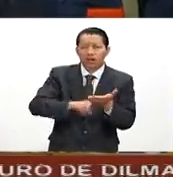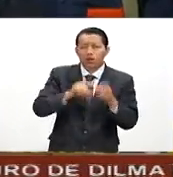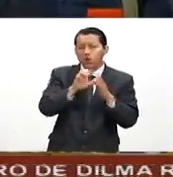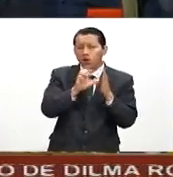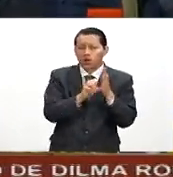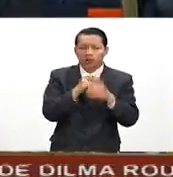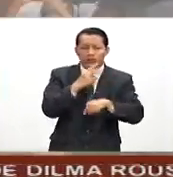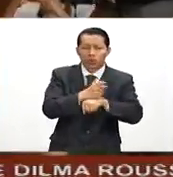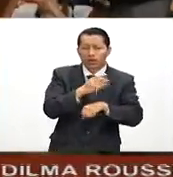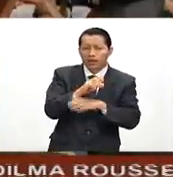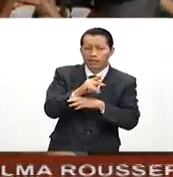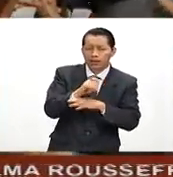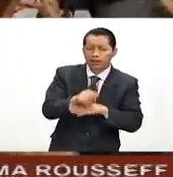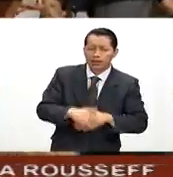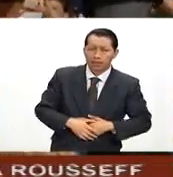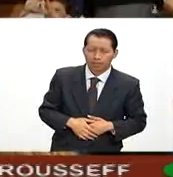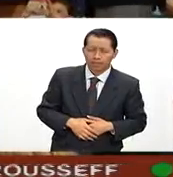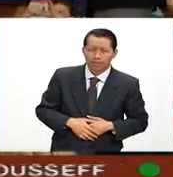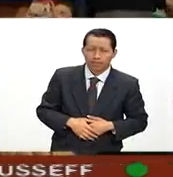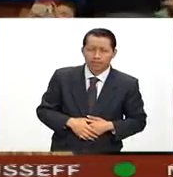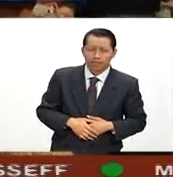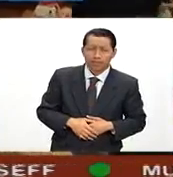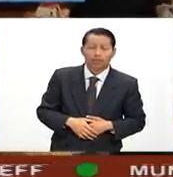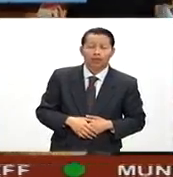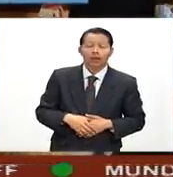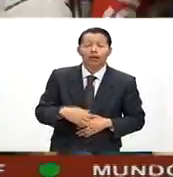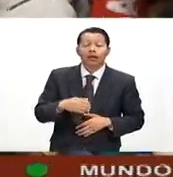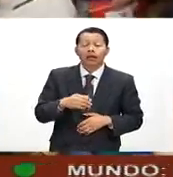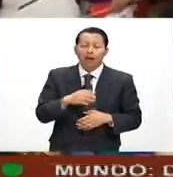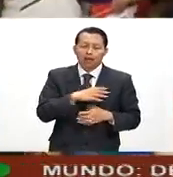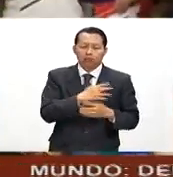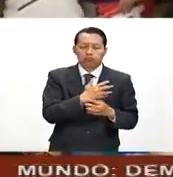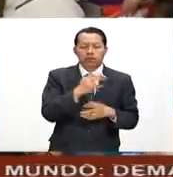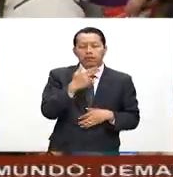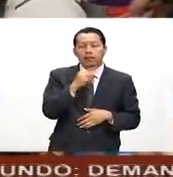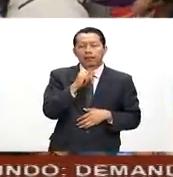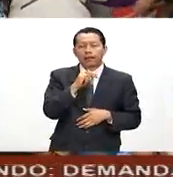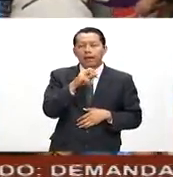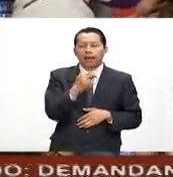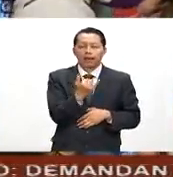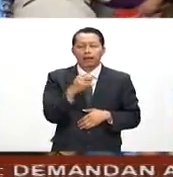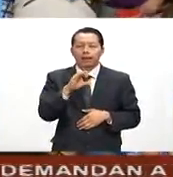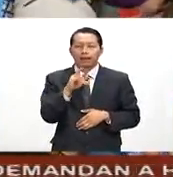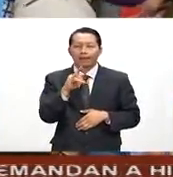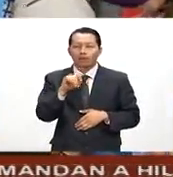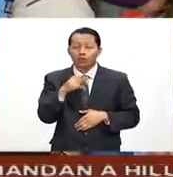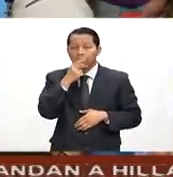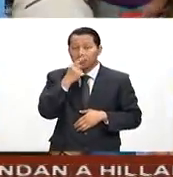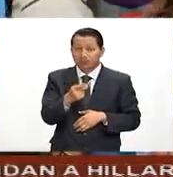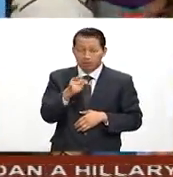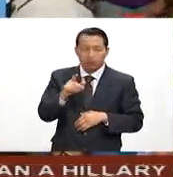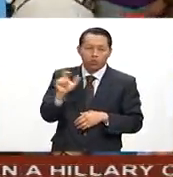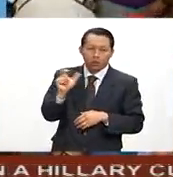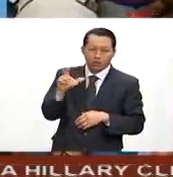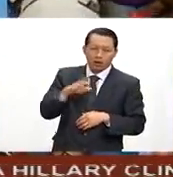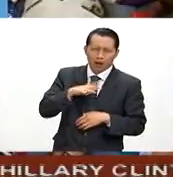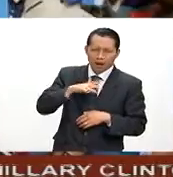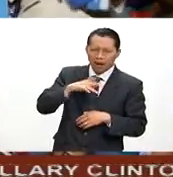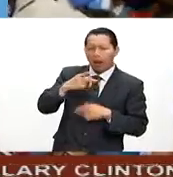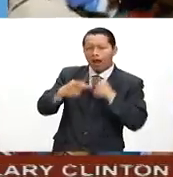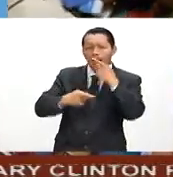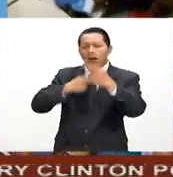estado de sitio. Por su parte, Hillary Clinton dijo que alguien que no tiene cuidado con sus palabras pues simplemente